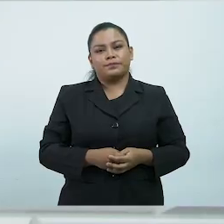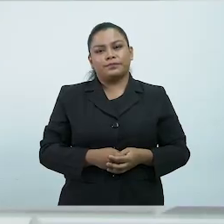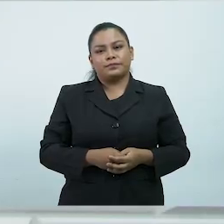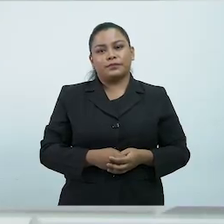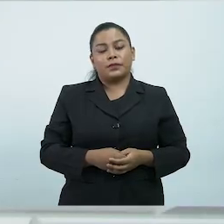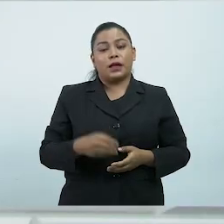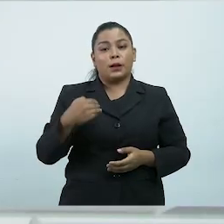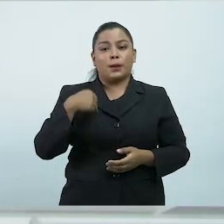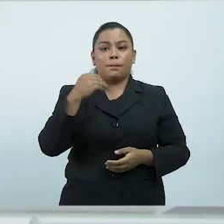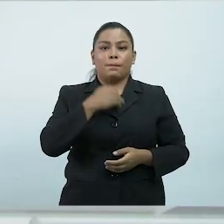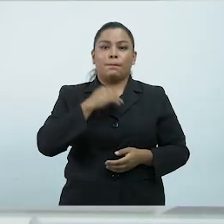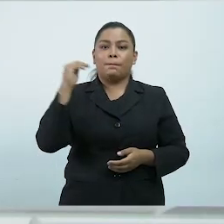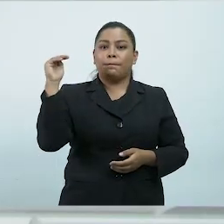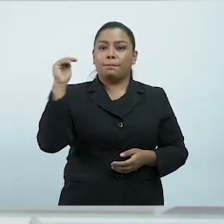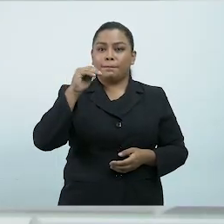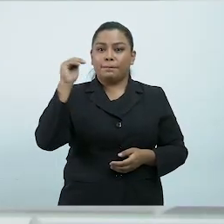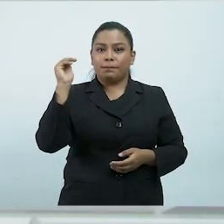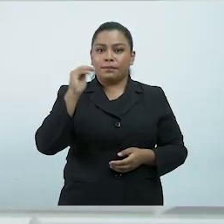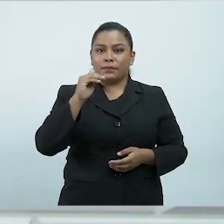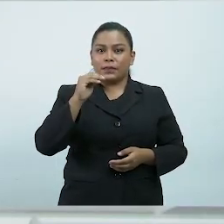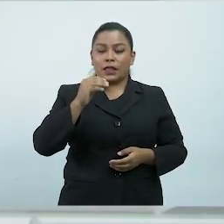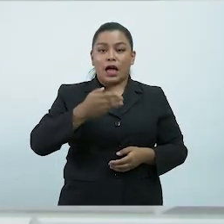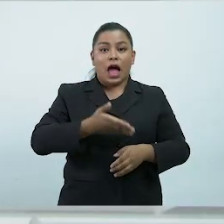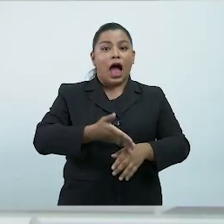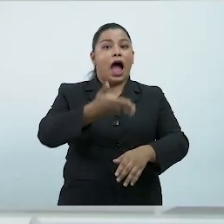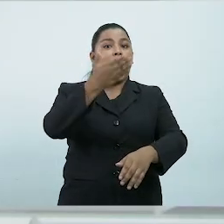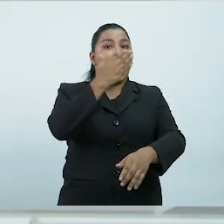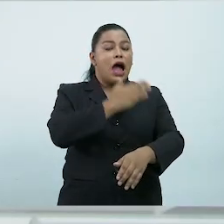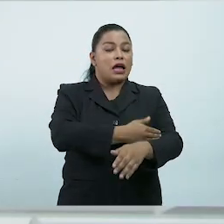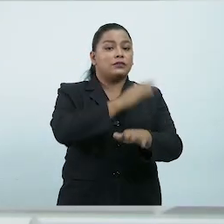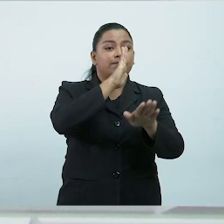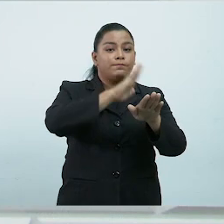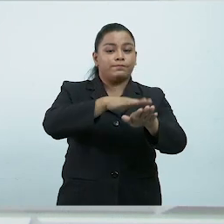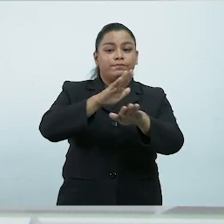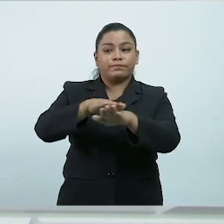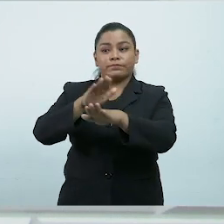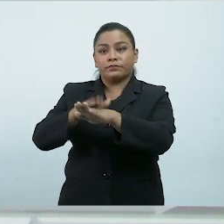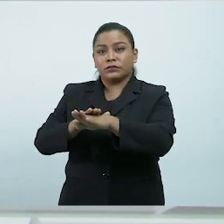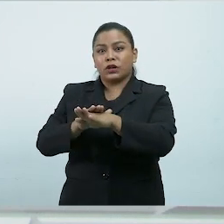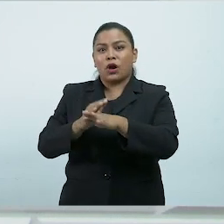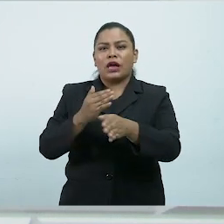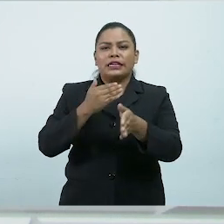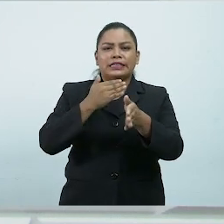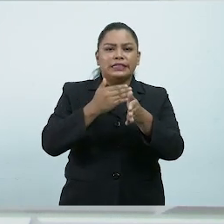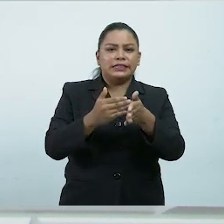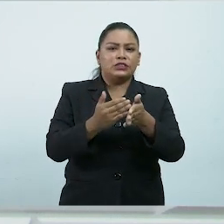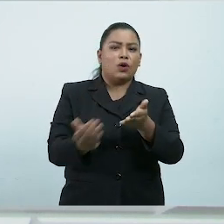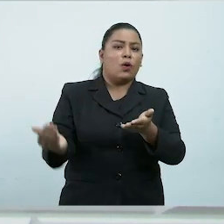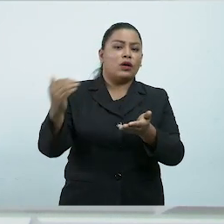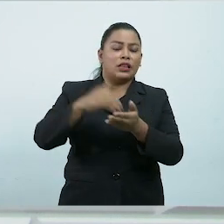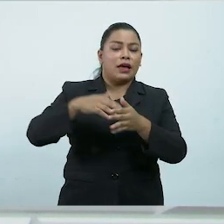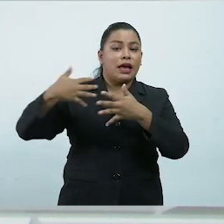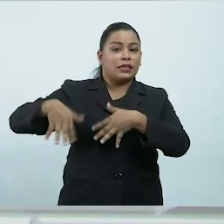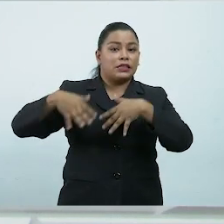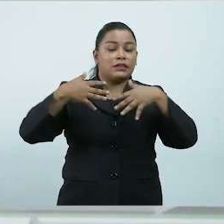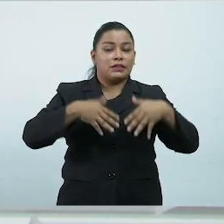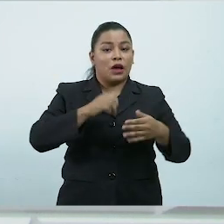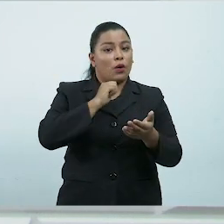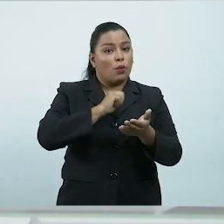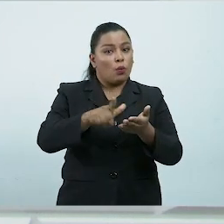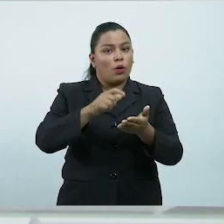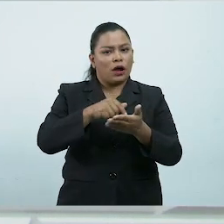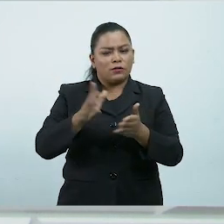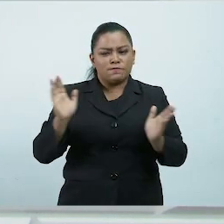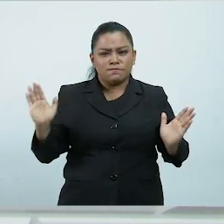El Ministerio de Educación, previo a la convocatoria para el reinicio a las labores de las instituciones educativas ha